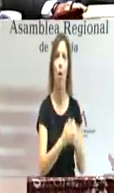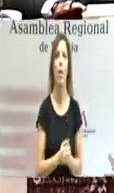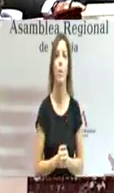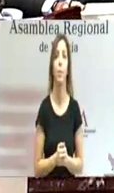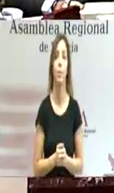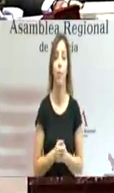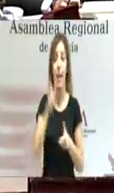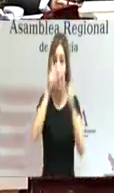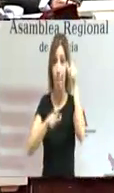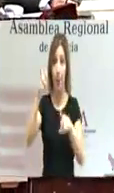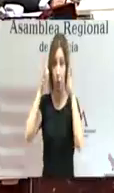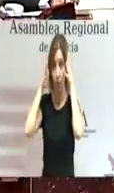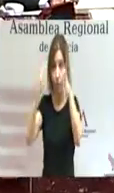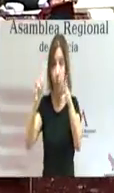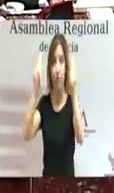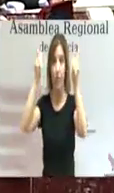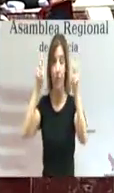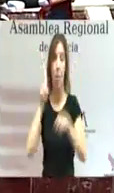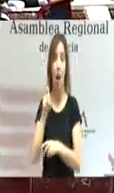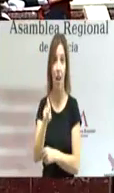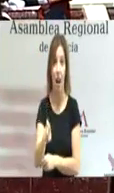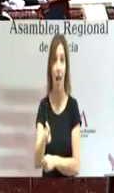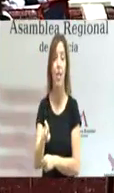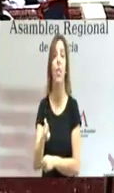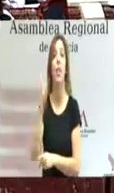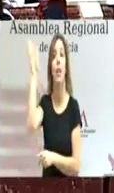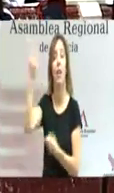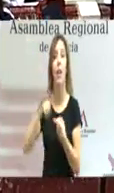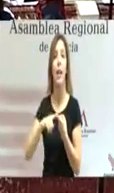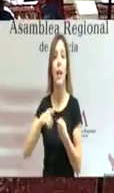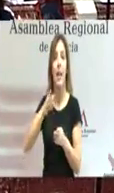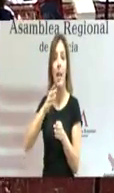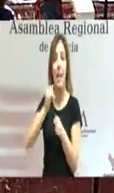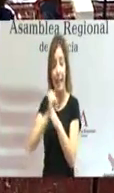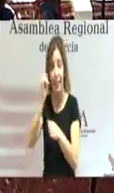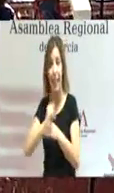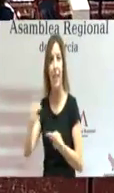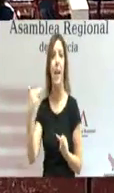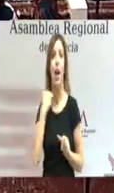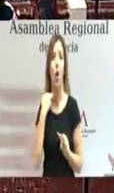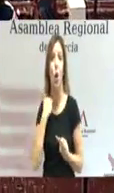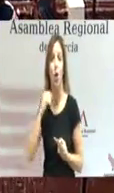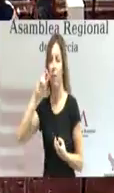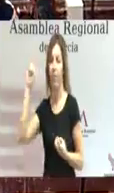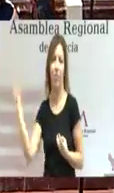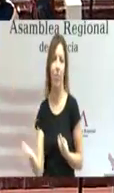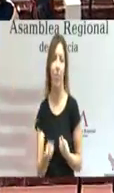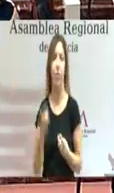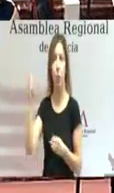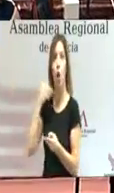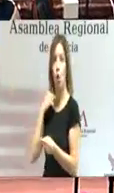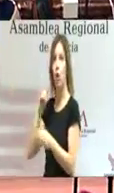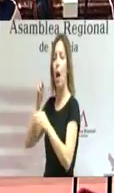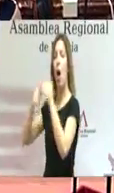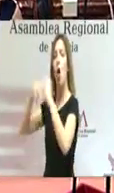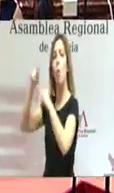requerido una atención oncológica en Yecla, en Lorca, donde además hemos llevado a cabo importantes mejoras en el hospital Rafael Méndez,